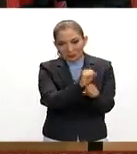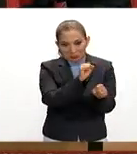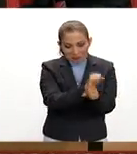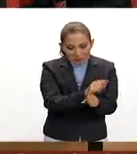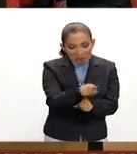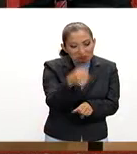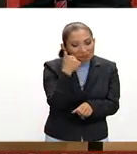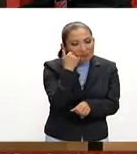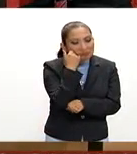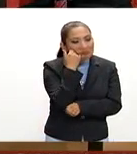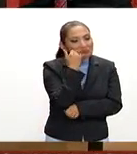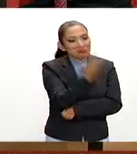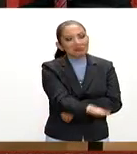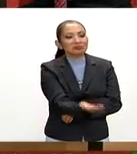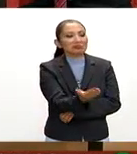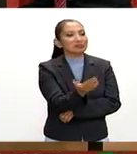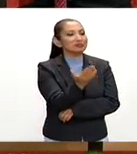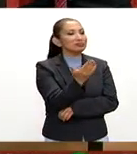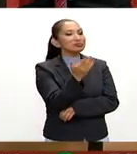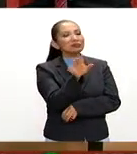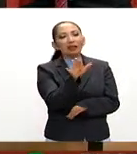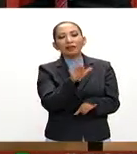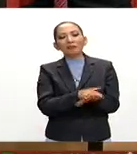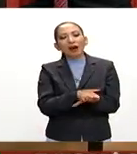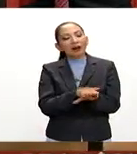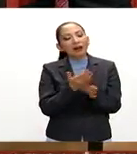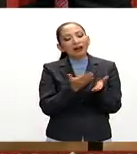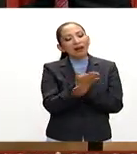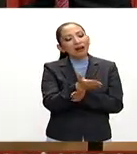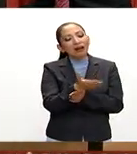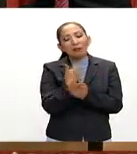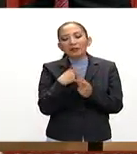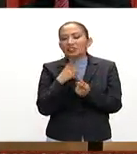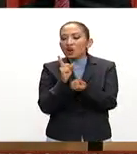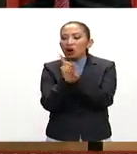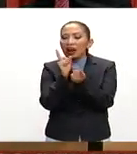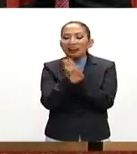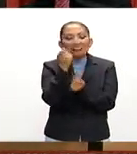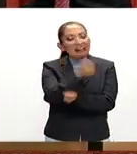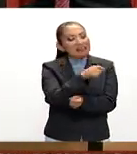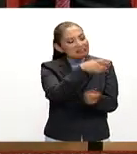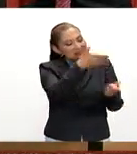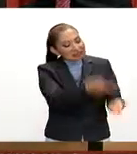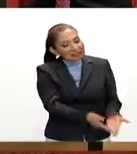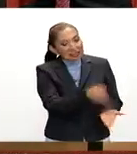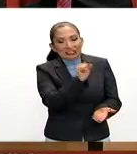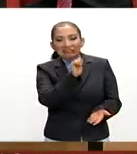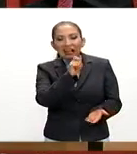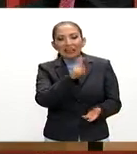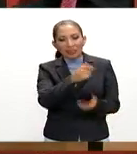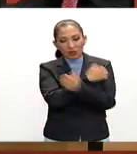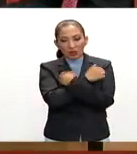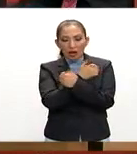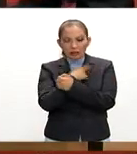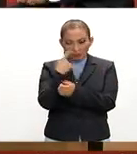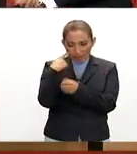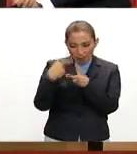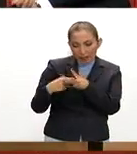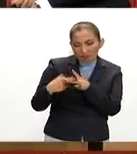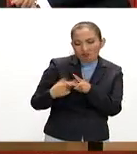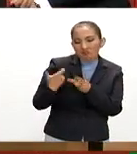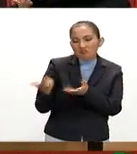buscan pues tener más acceso a la gente respecto a lo que es el SAT una educación financiera